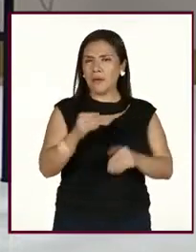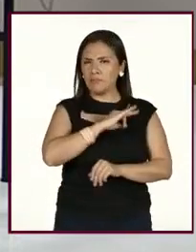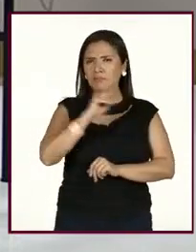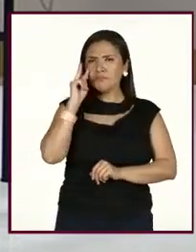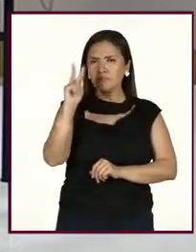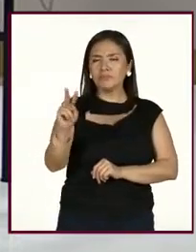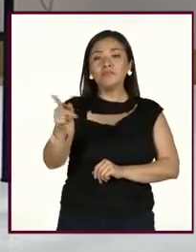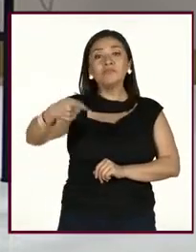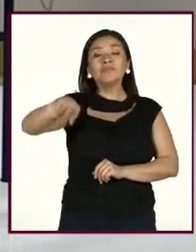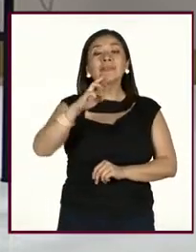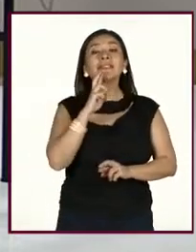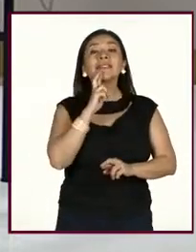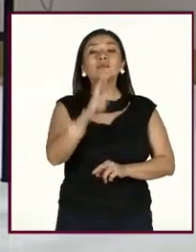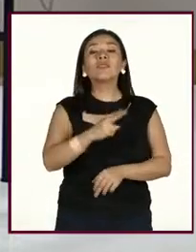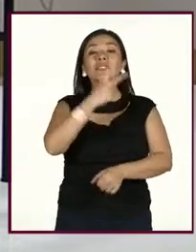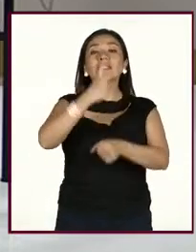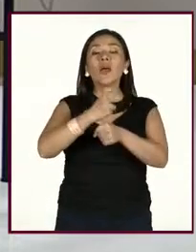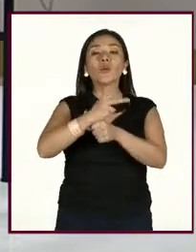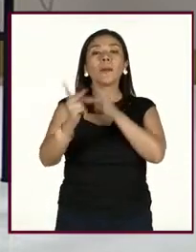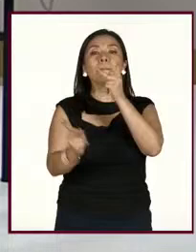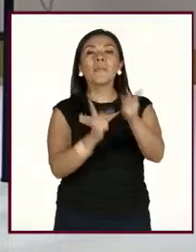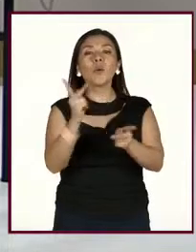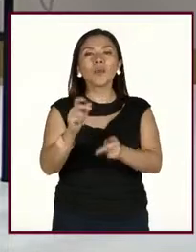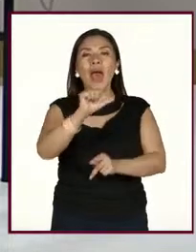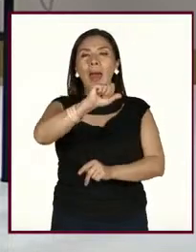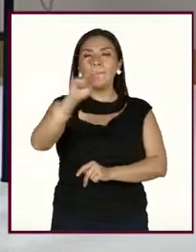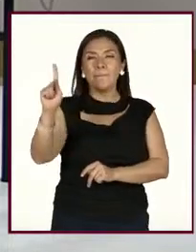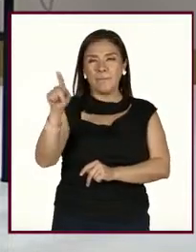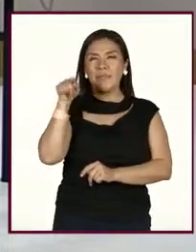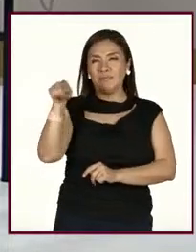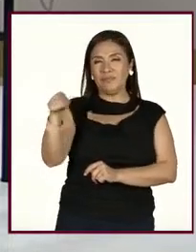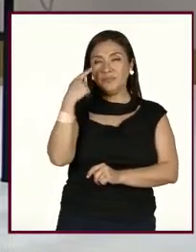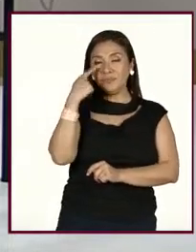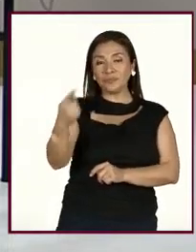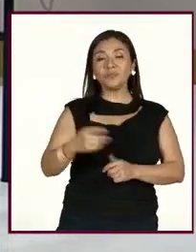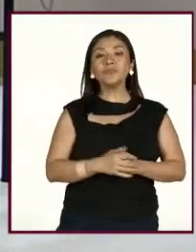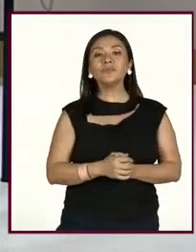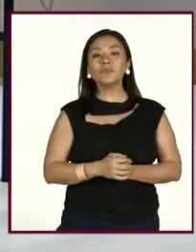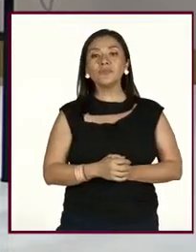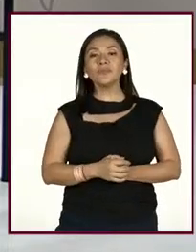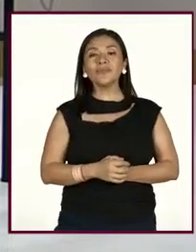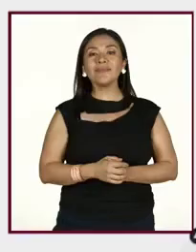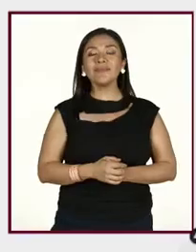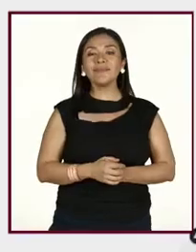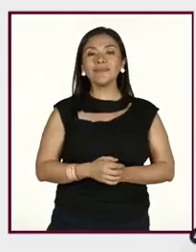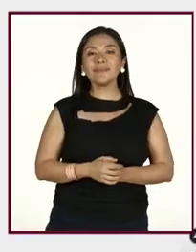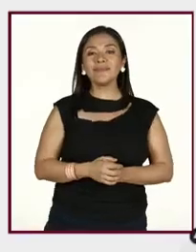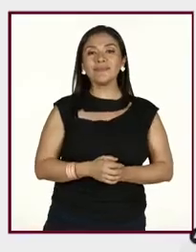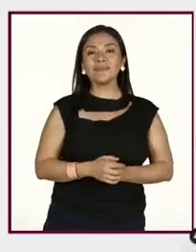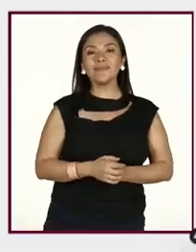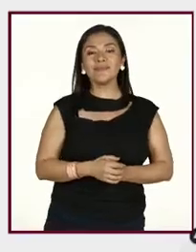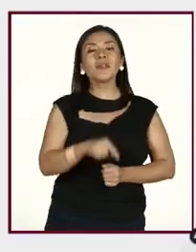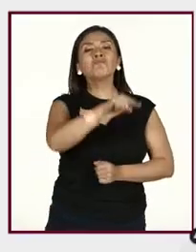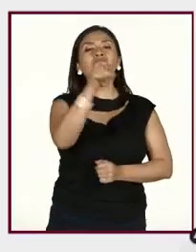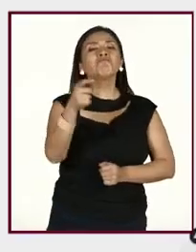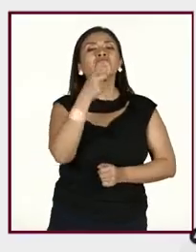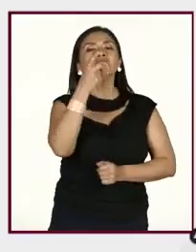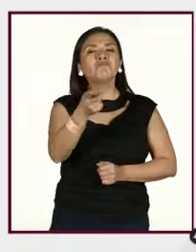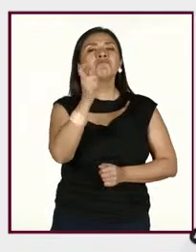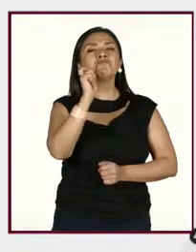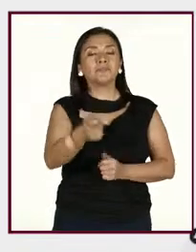revisamos las respuestas de la segunda pregunta de Mentimeter? ¿Les parece bien? Vamos a revisar qué nos dijeron.